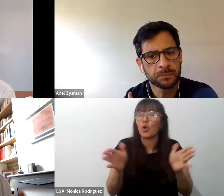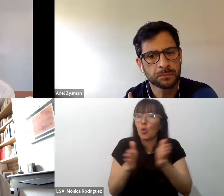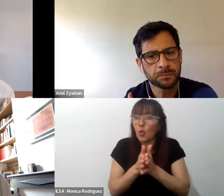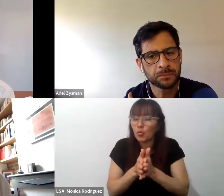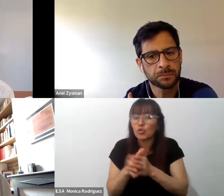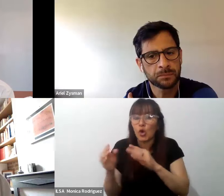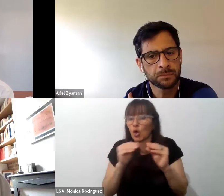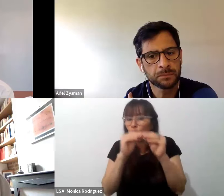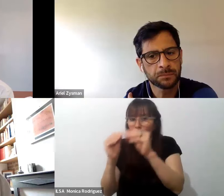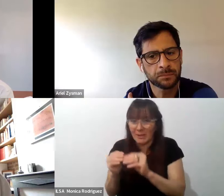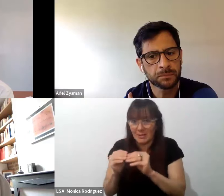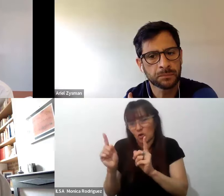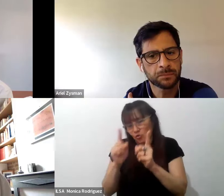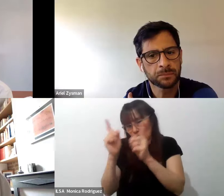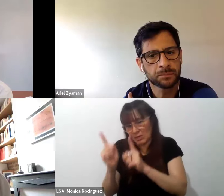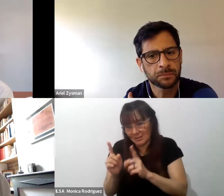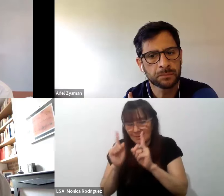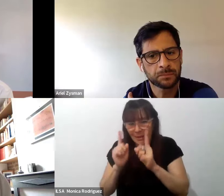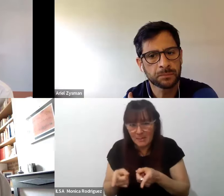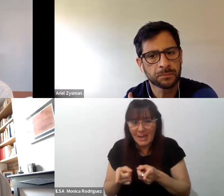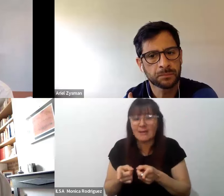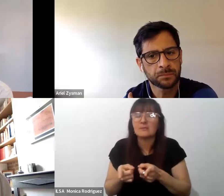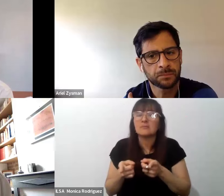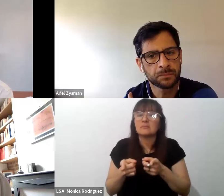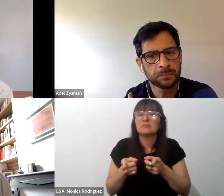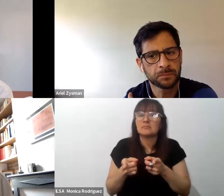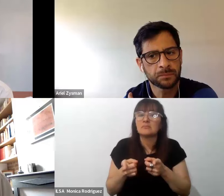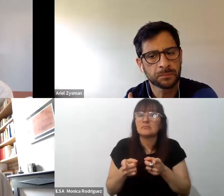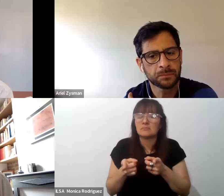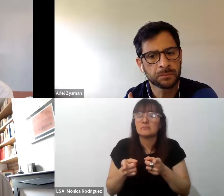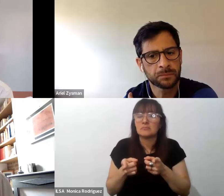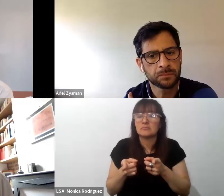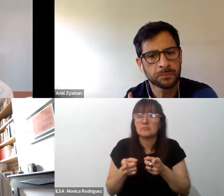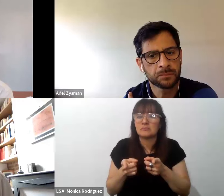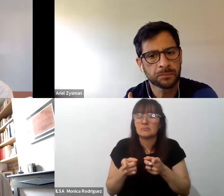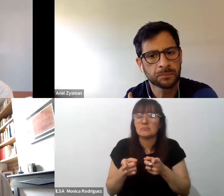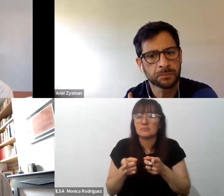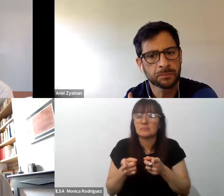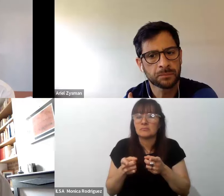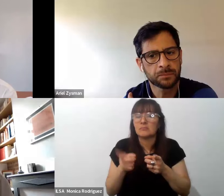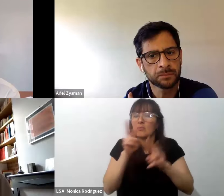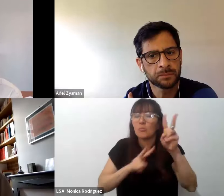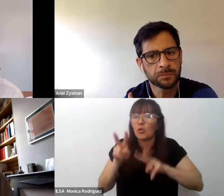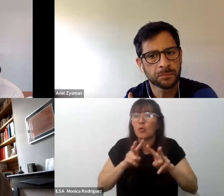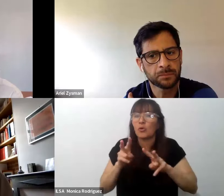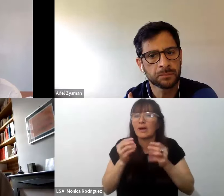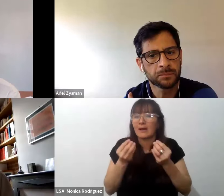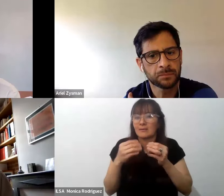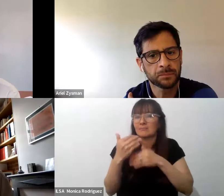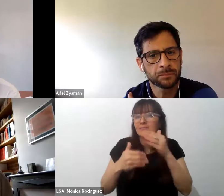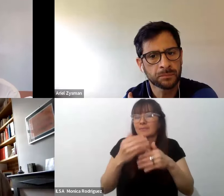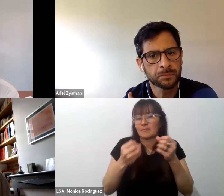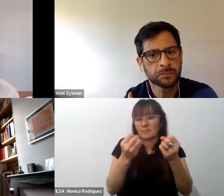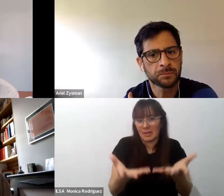de objetivar su práctica y mejorarla y